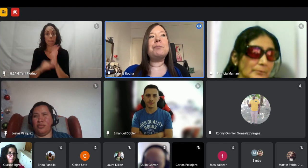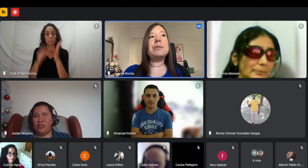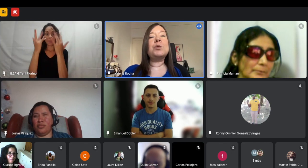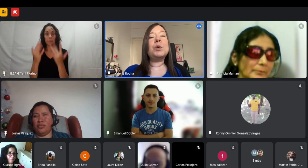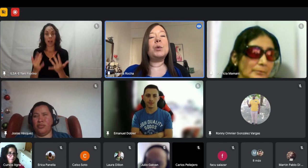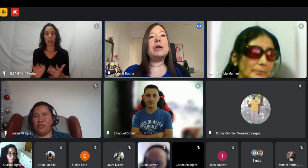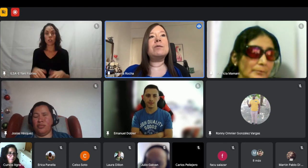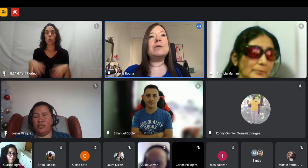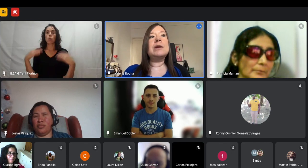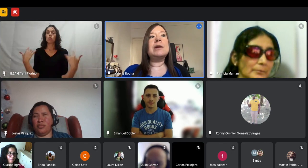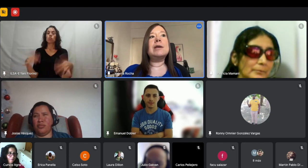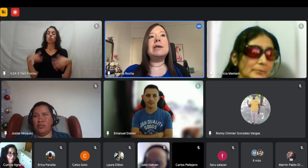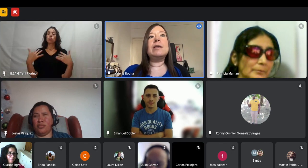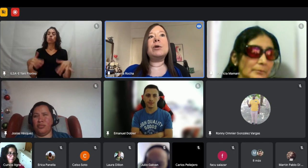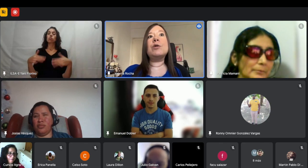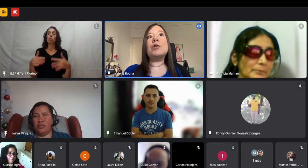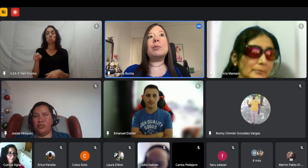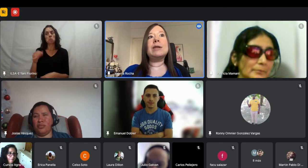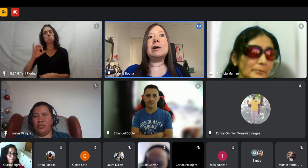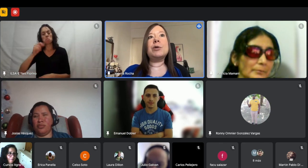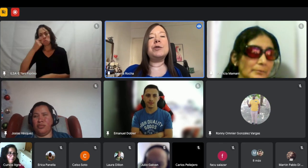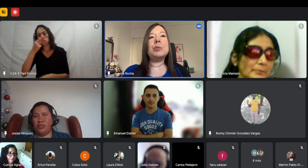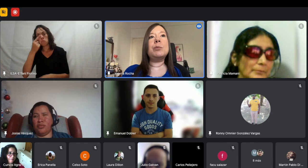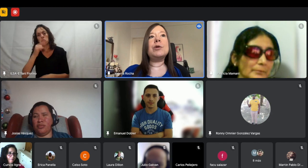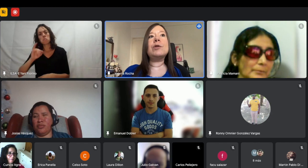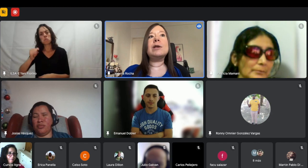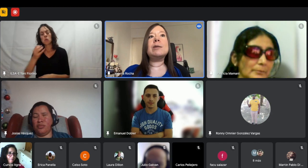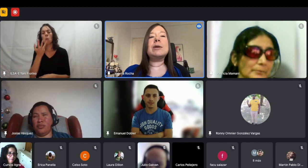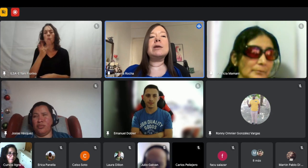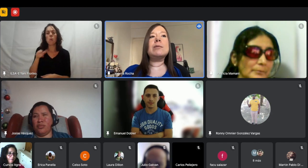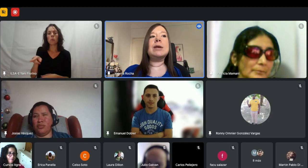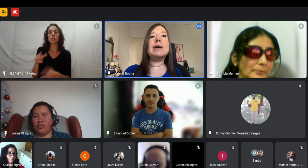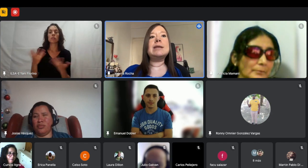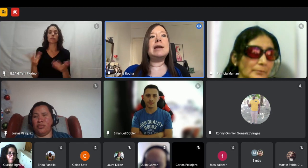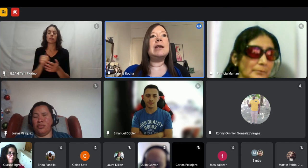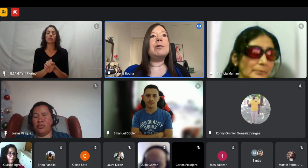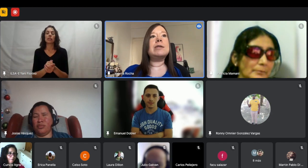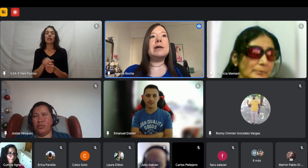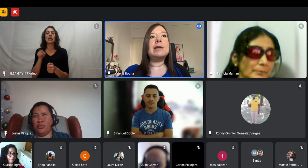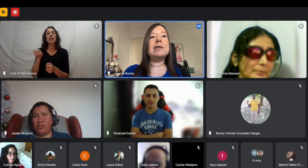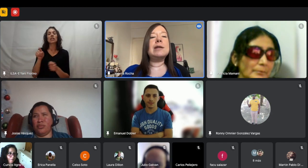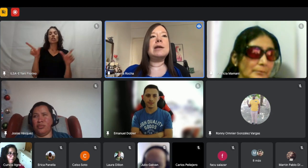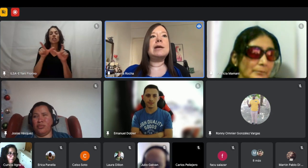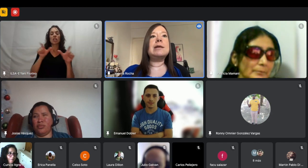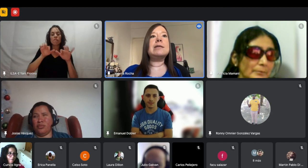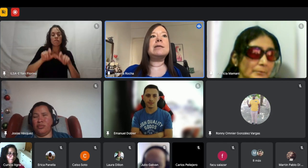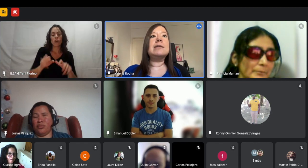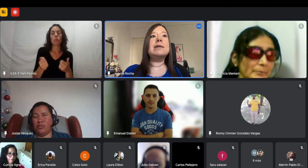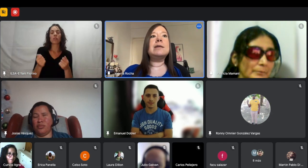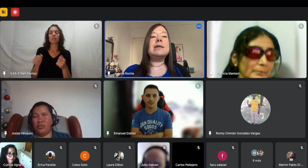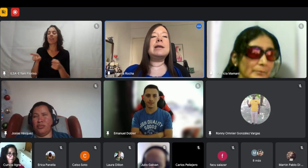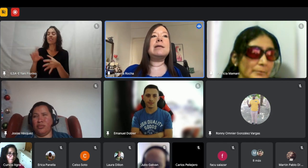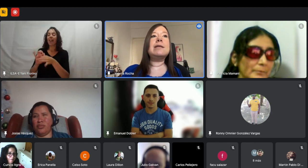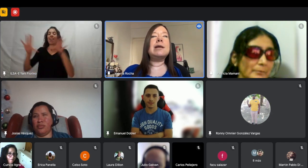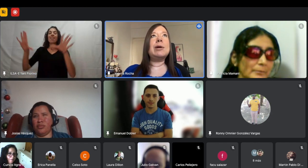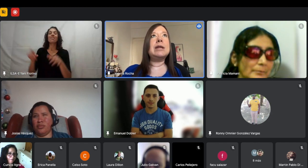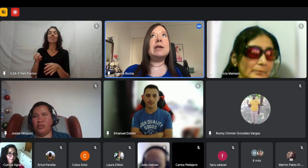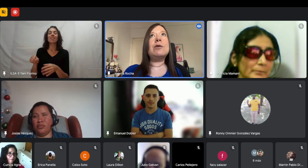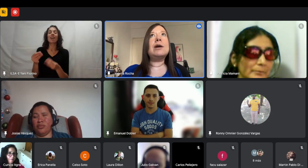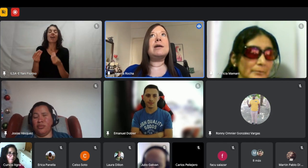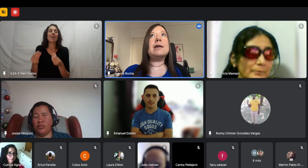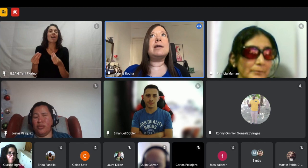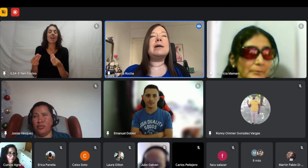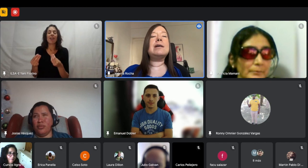estuvo estuvo bueno y bueno informática por esto mismo no es que me encanta la libertad que te da la la